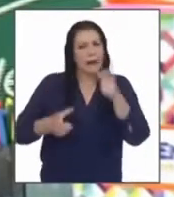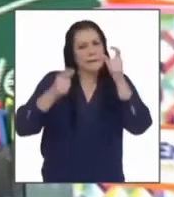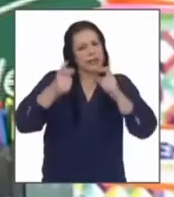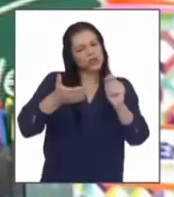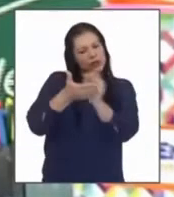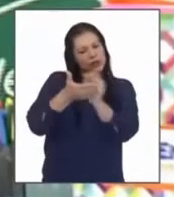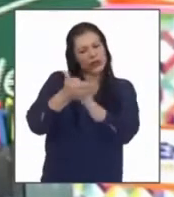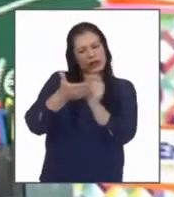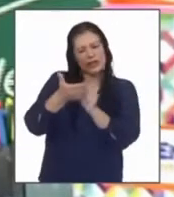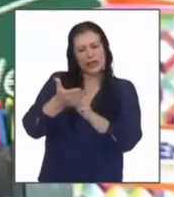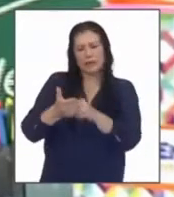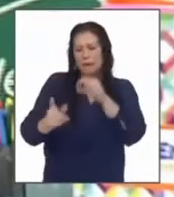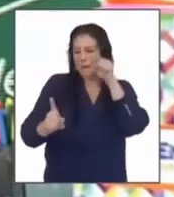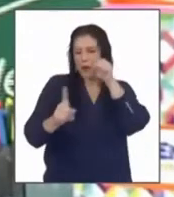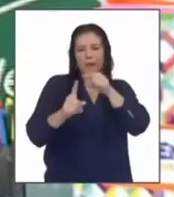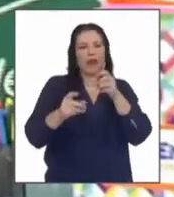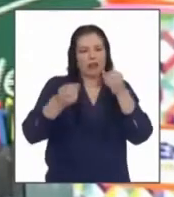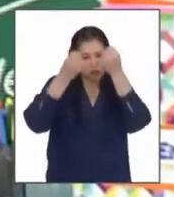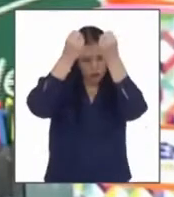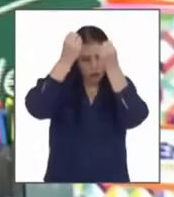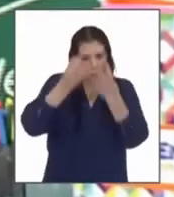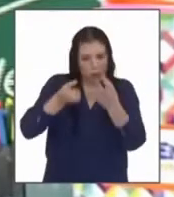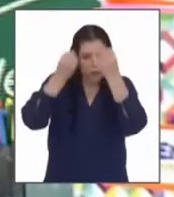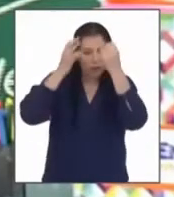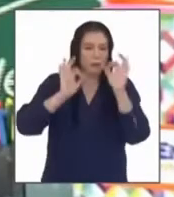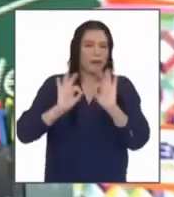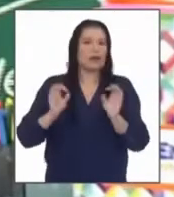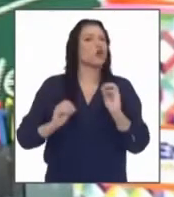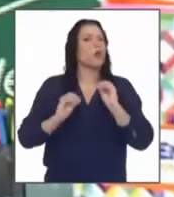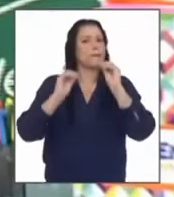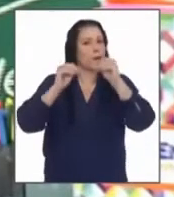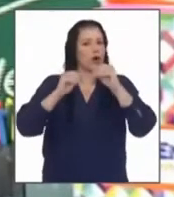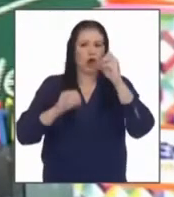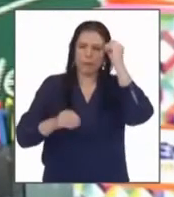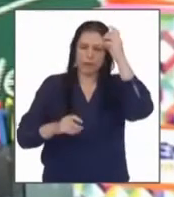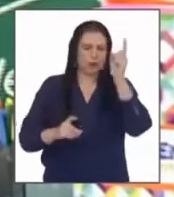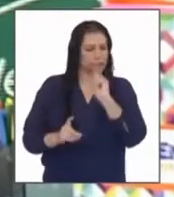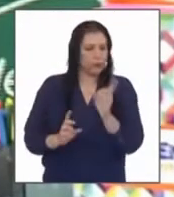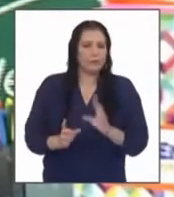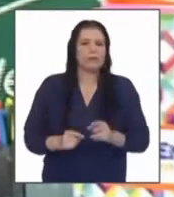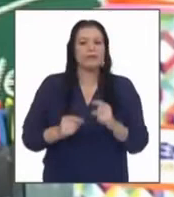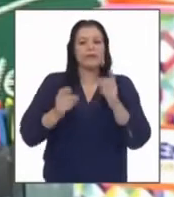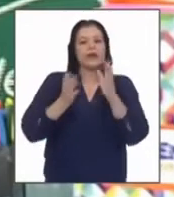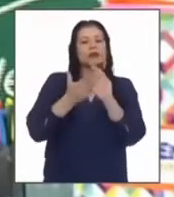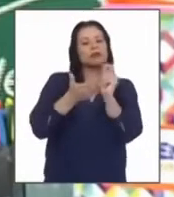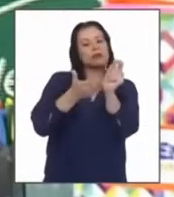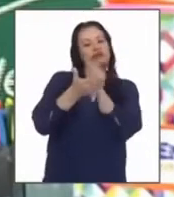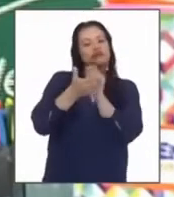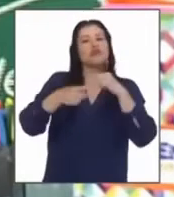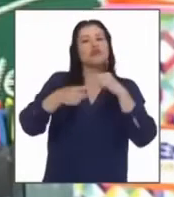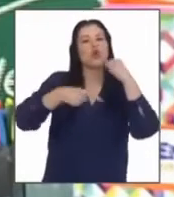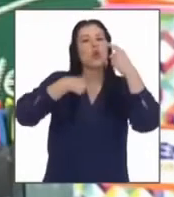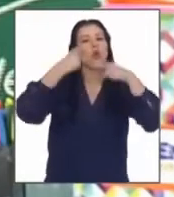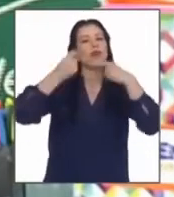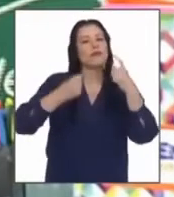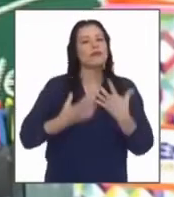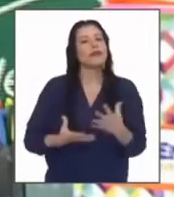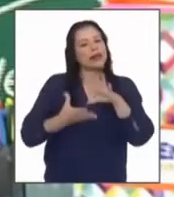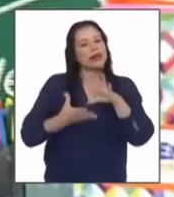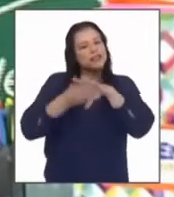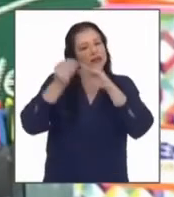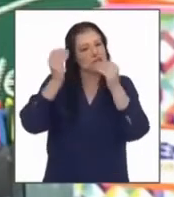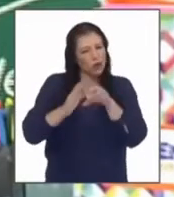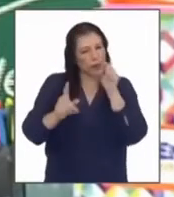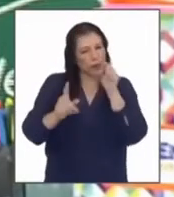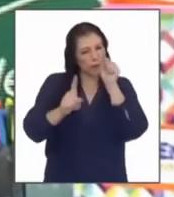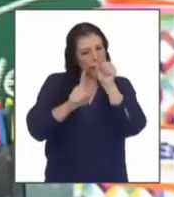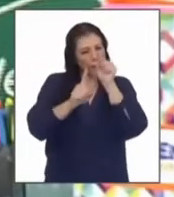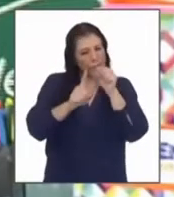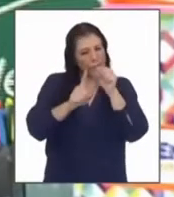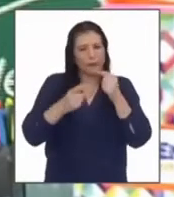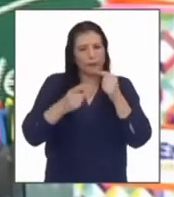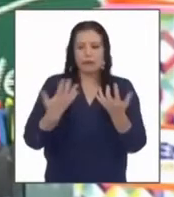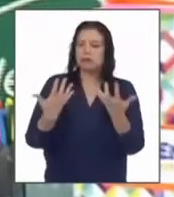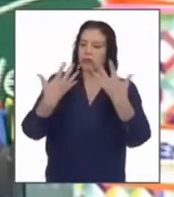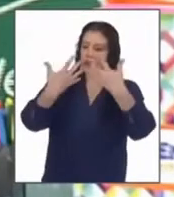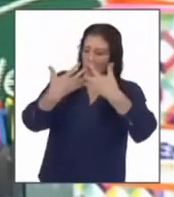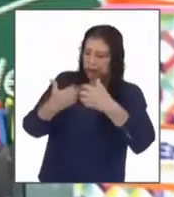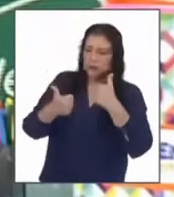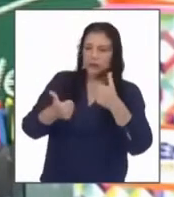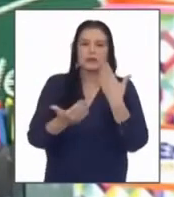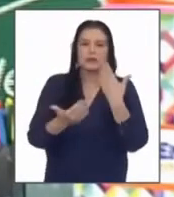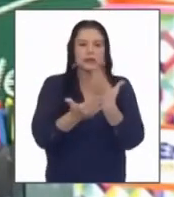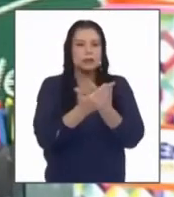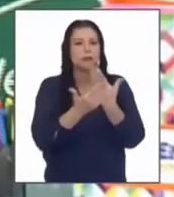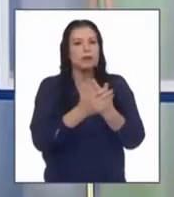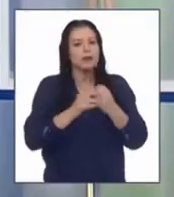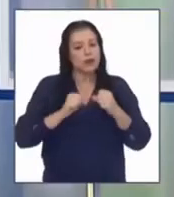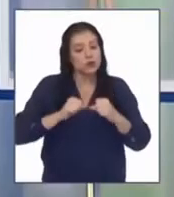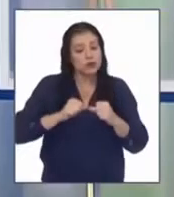comentarios específicos nos ofrece imágenes de la cruda realidad es una crónica de sucesos es coherente con el desarrollo del tema y se evidencia la